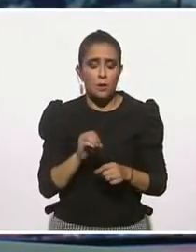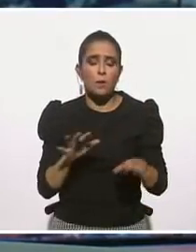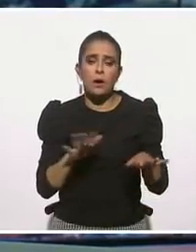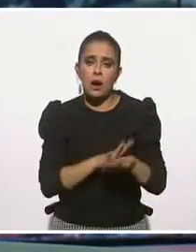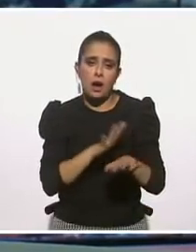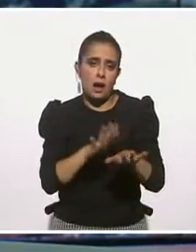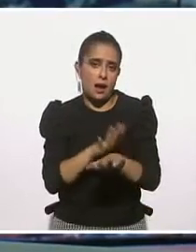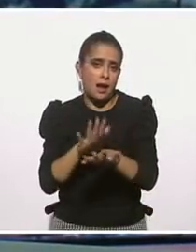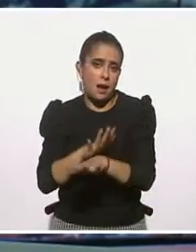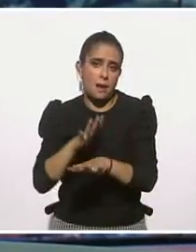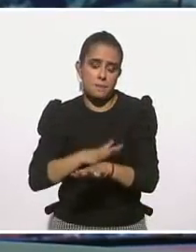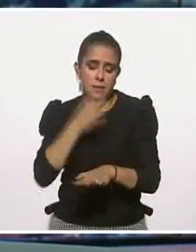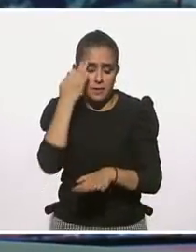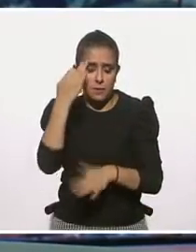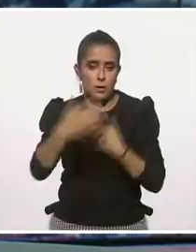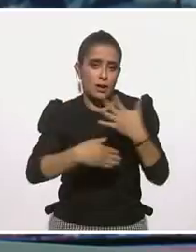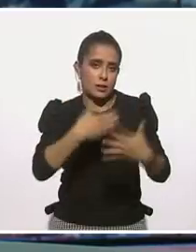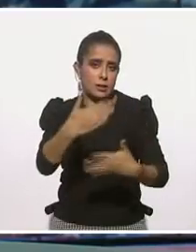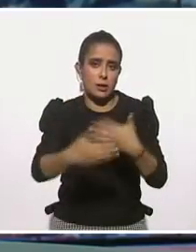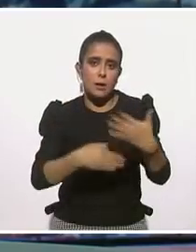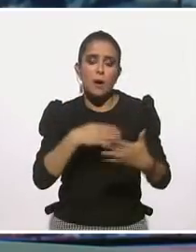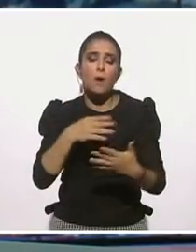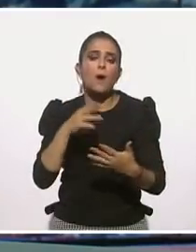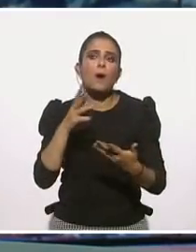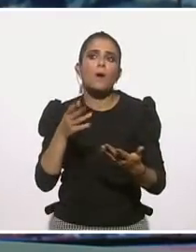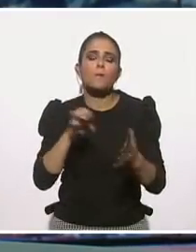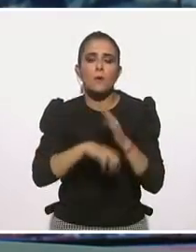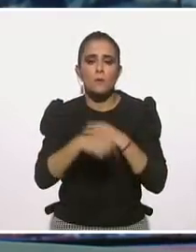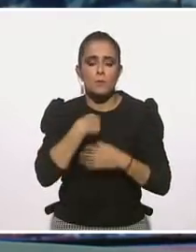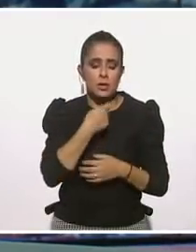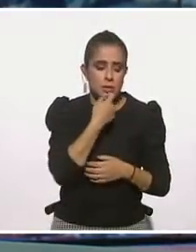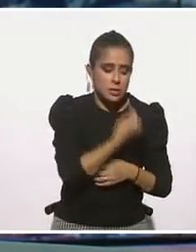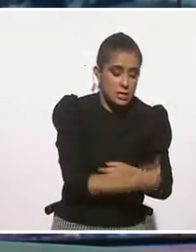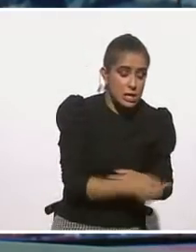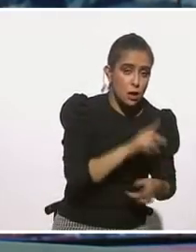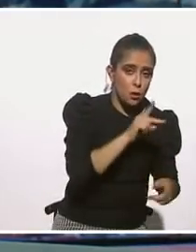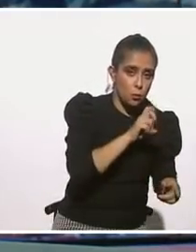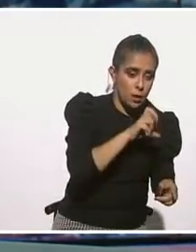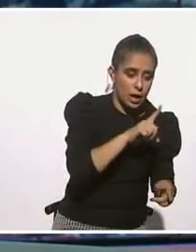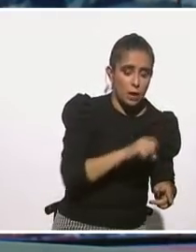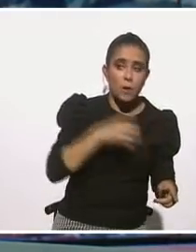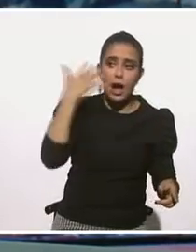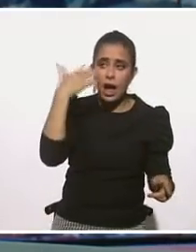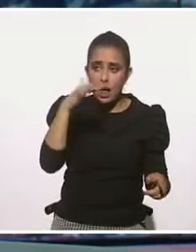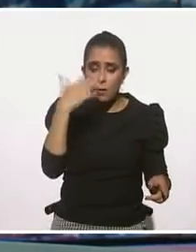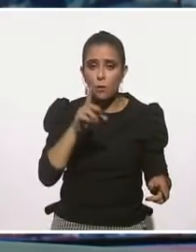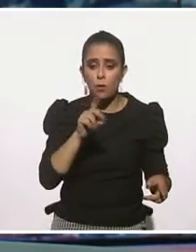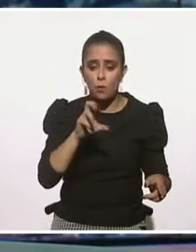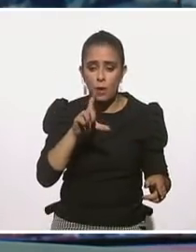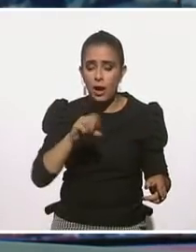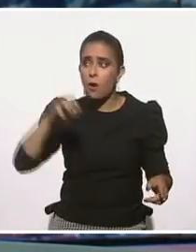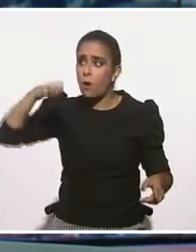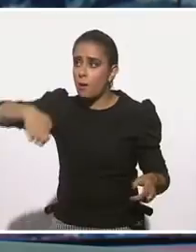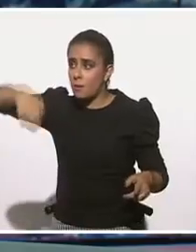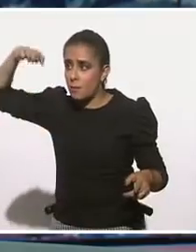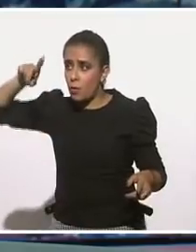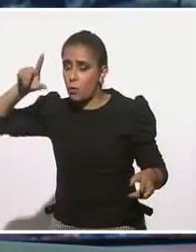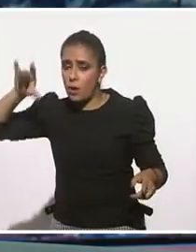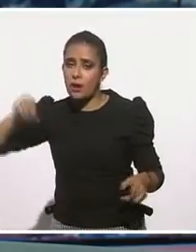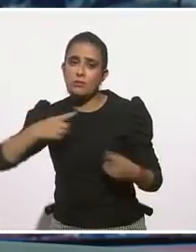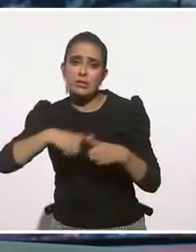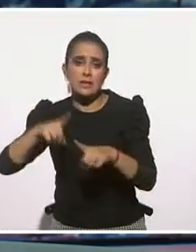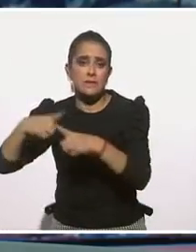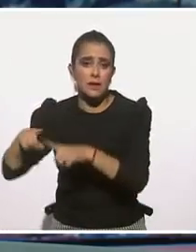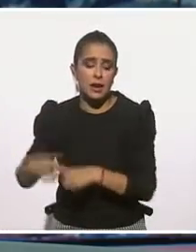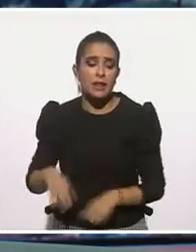a lo largo del tiempo, no es lo mismo vivir un duelo cuando eres niño que cuando eres adulto que cuando eres adulto mayor, no es lo mismo si eres hombre, si eres mujer, si eres madre o